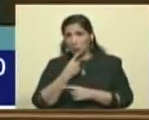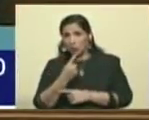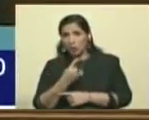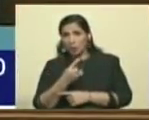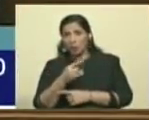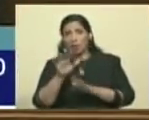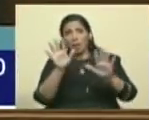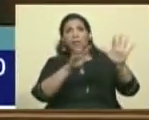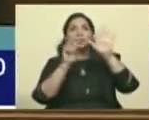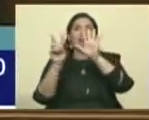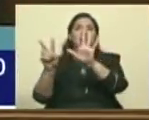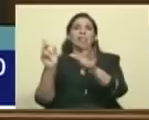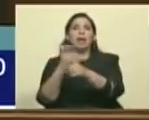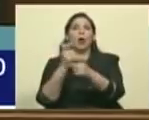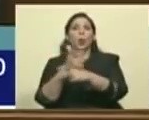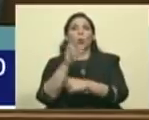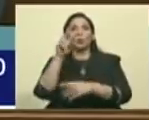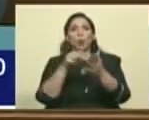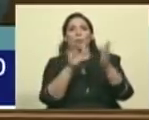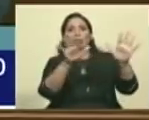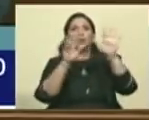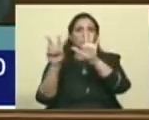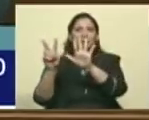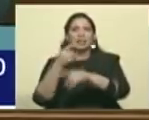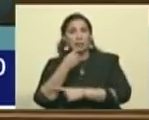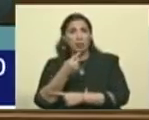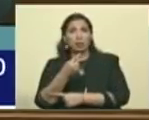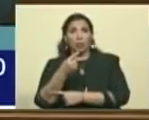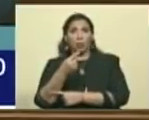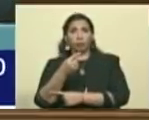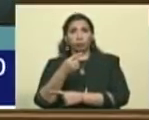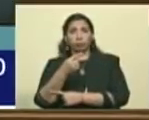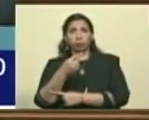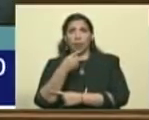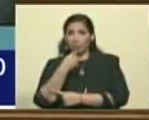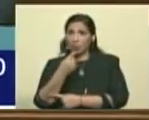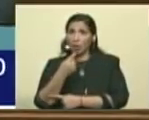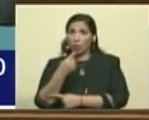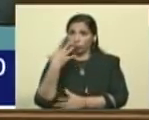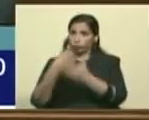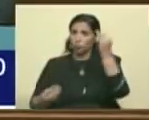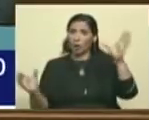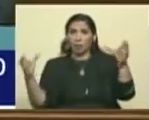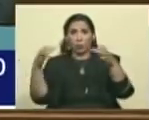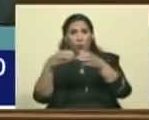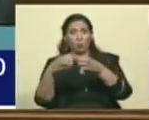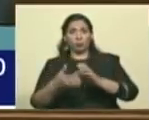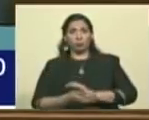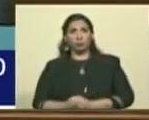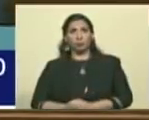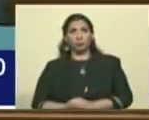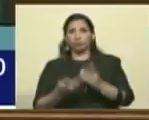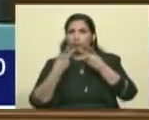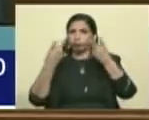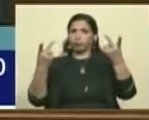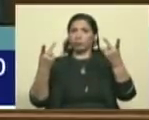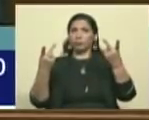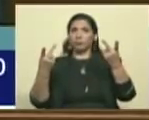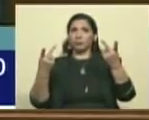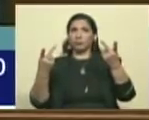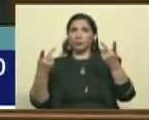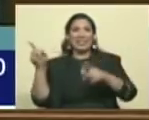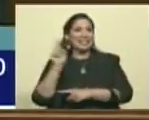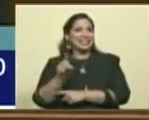17 de agosto del 2017, salió en una reunión que era